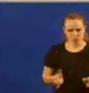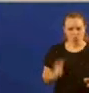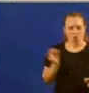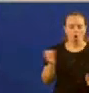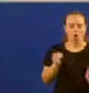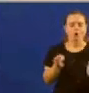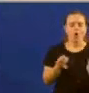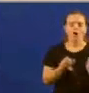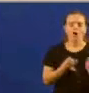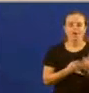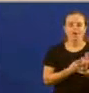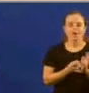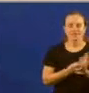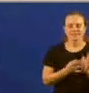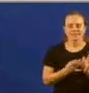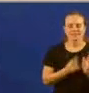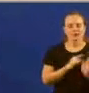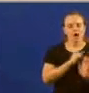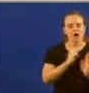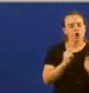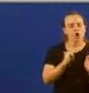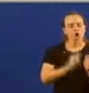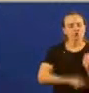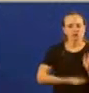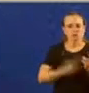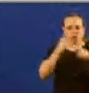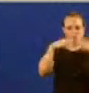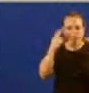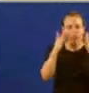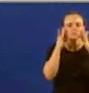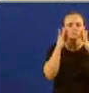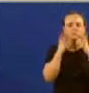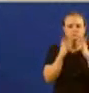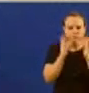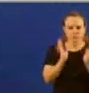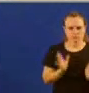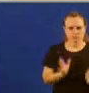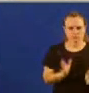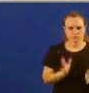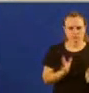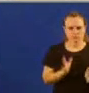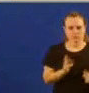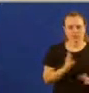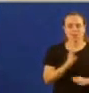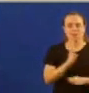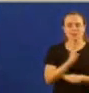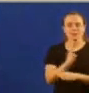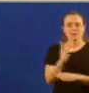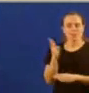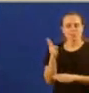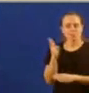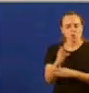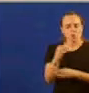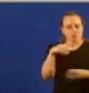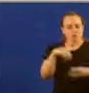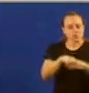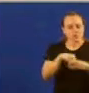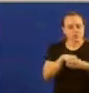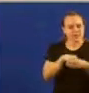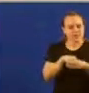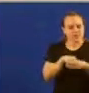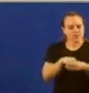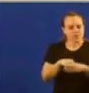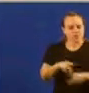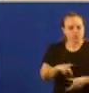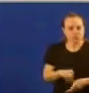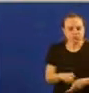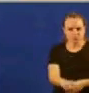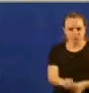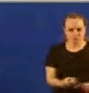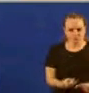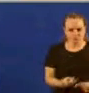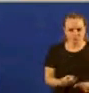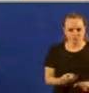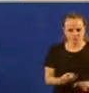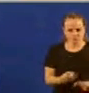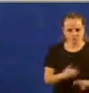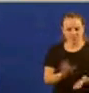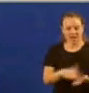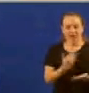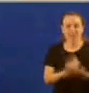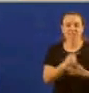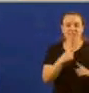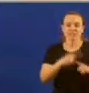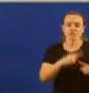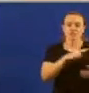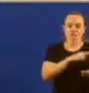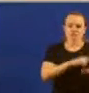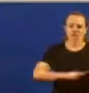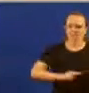garantía de limpeza dos contratos públicos. A gangrene interna do Partido Popular tamén chega a Xunta de Galicia. Por vez primeira,